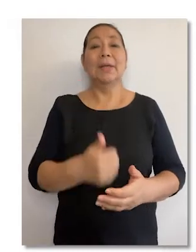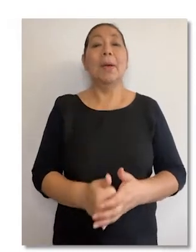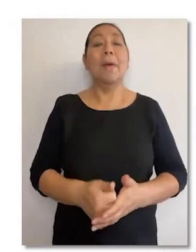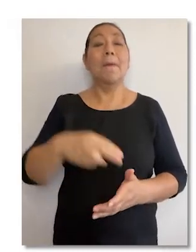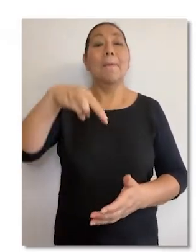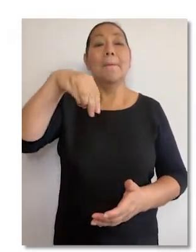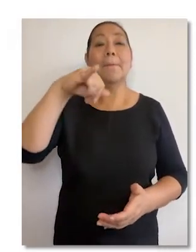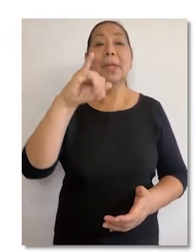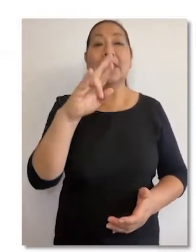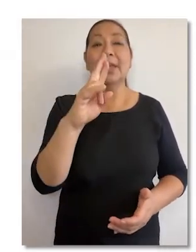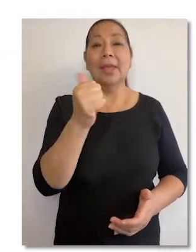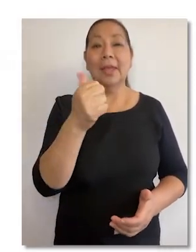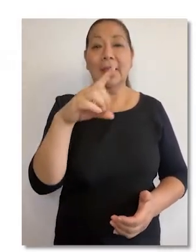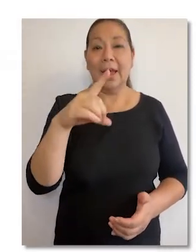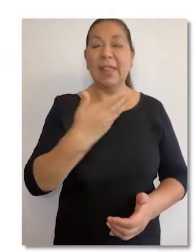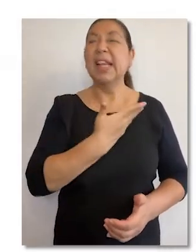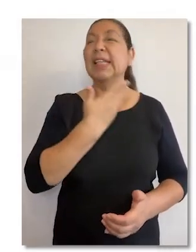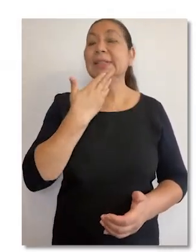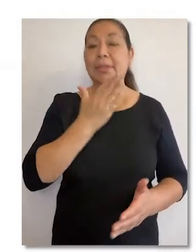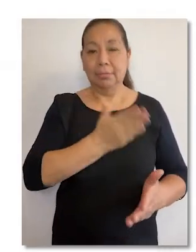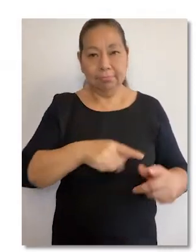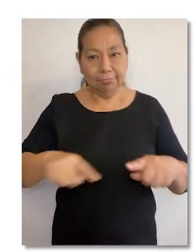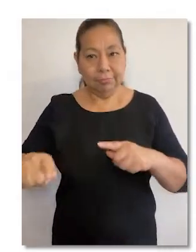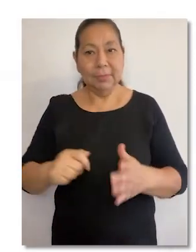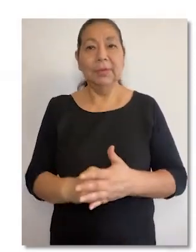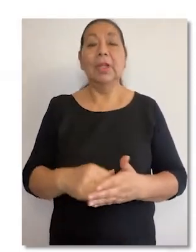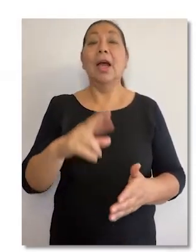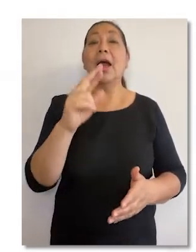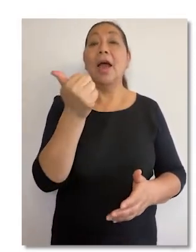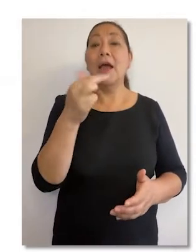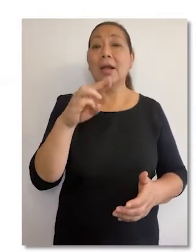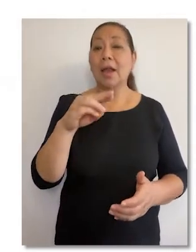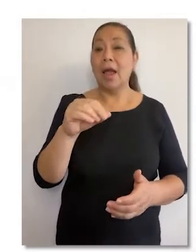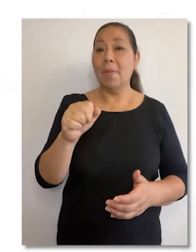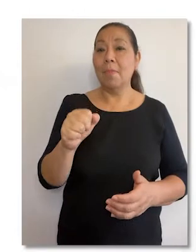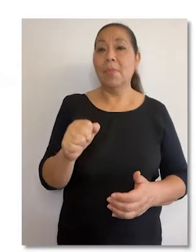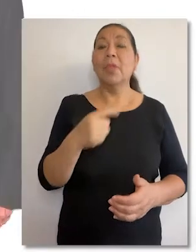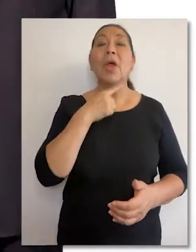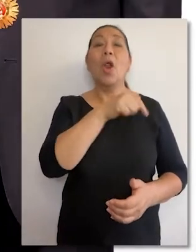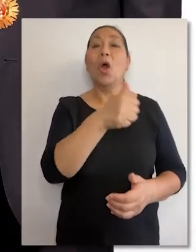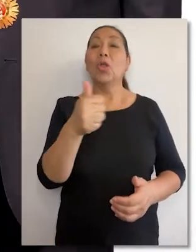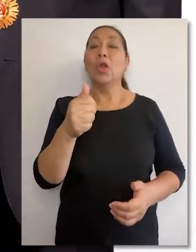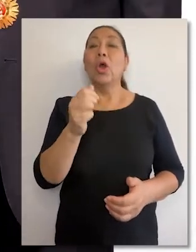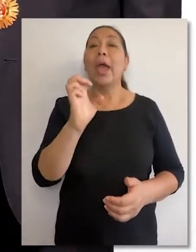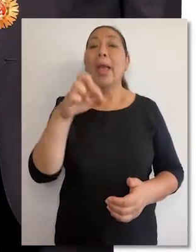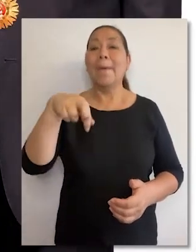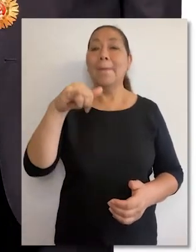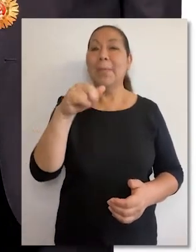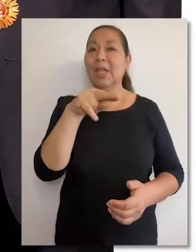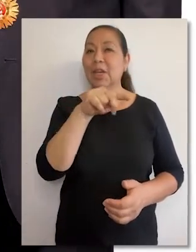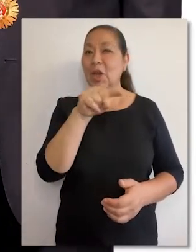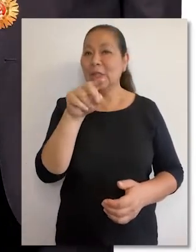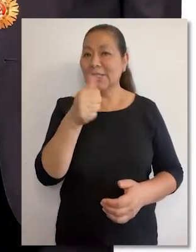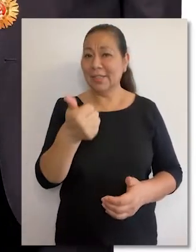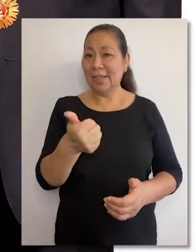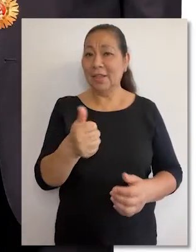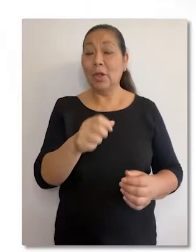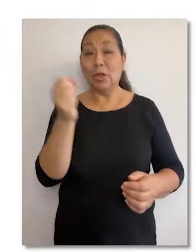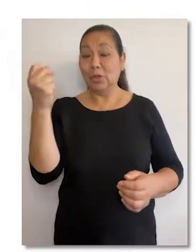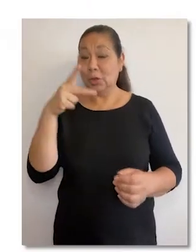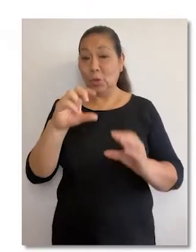Manuel Miranda Canales, quien la presidirá, Carlos Ramos Núñez y Eloy Espinosa Saldaña Barrera.